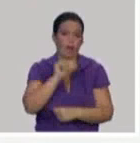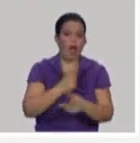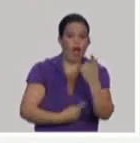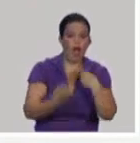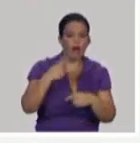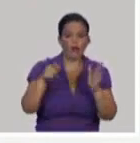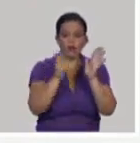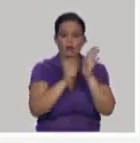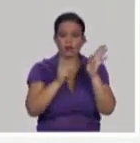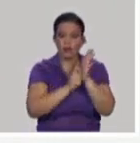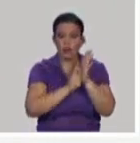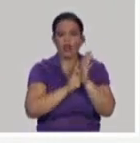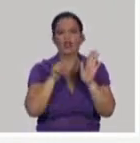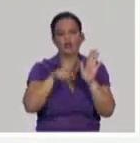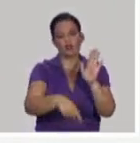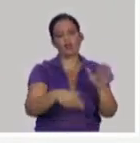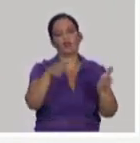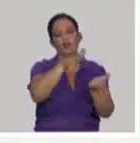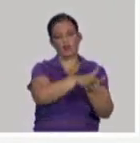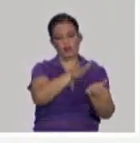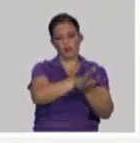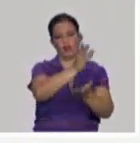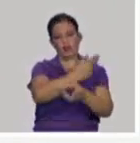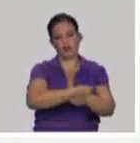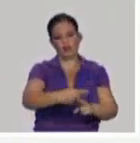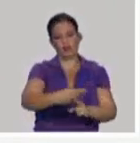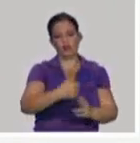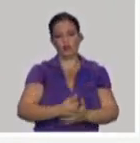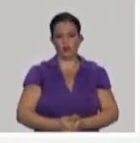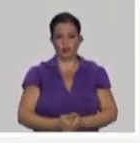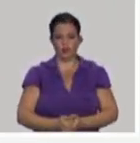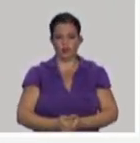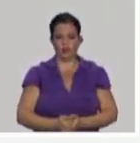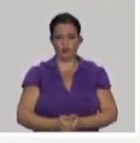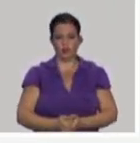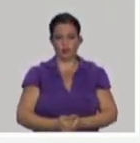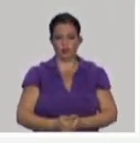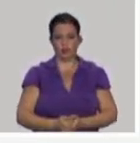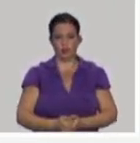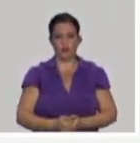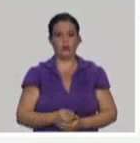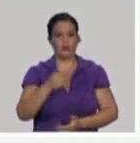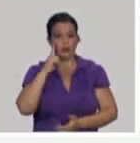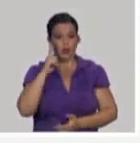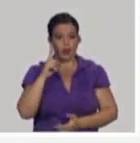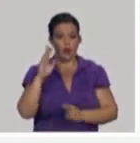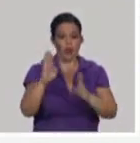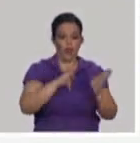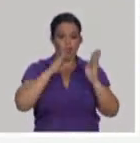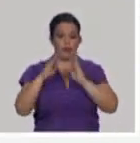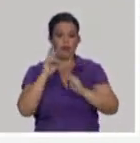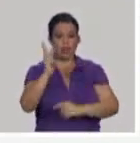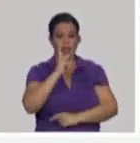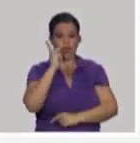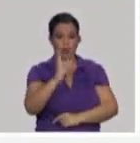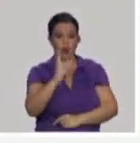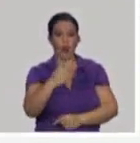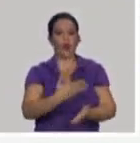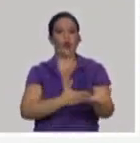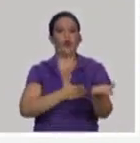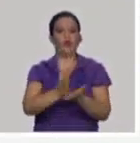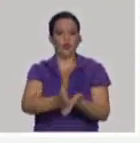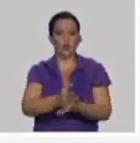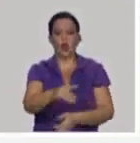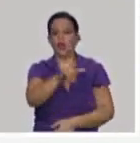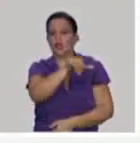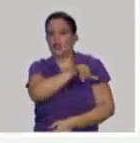si me pasas la próxima, por favor, ya cuando llegamos a la fase 2 vemos que este perfil de seguridad se mantiene, es decir, siguen predominando los